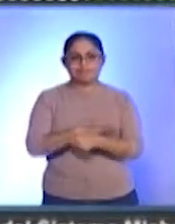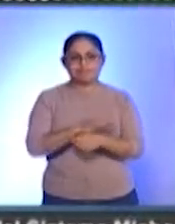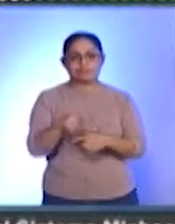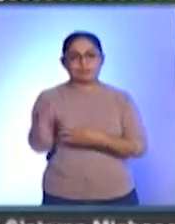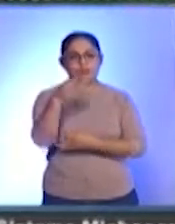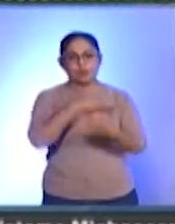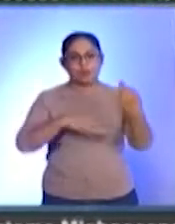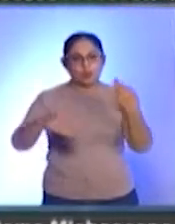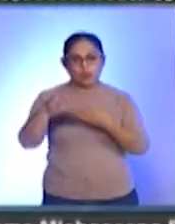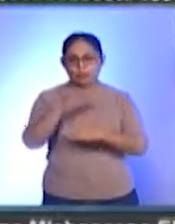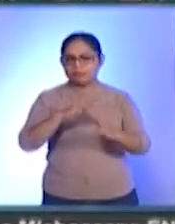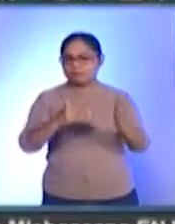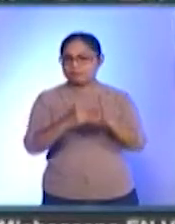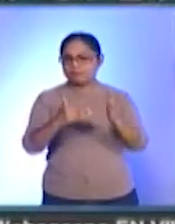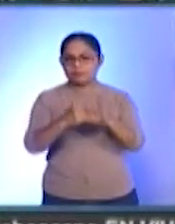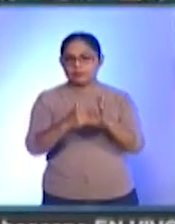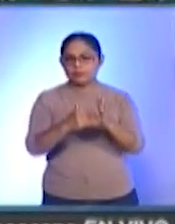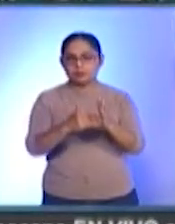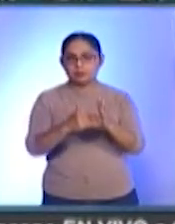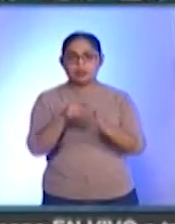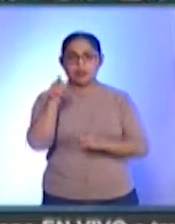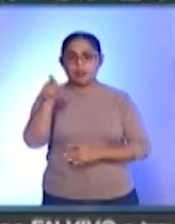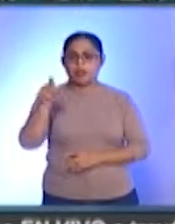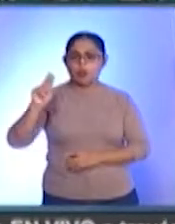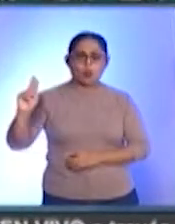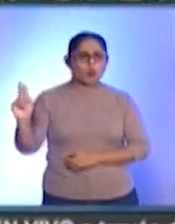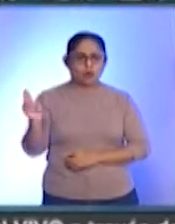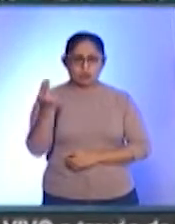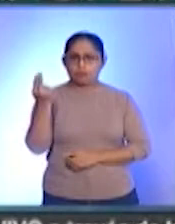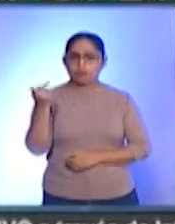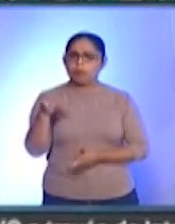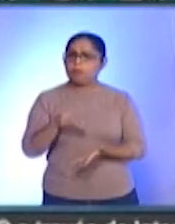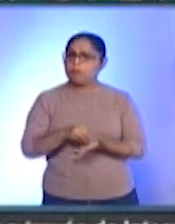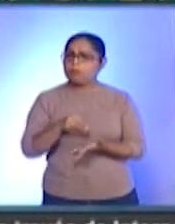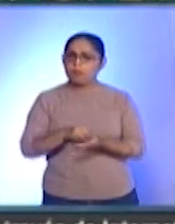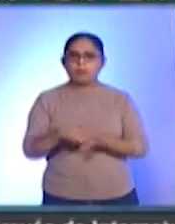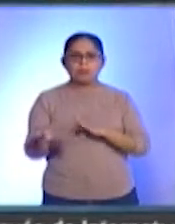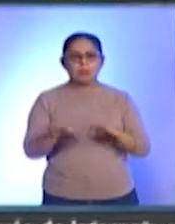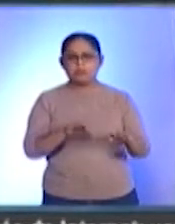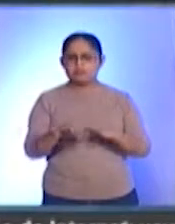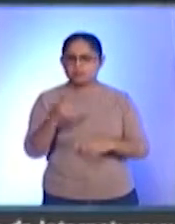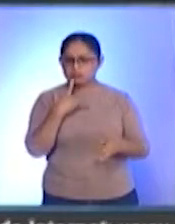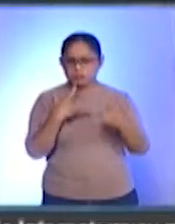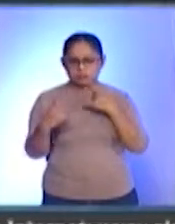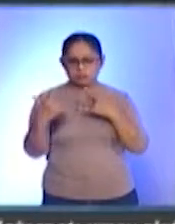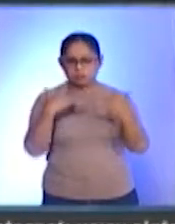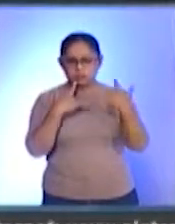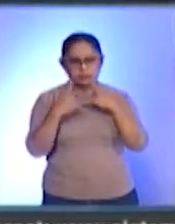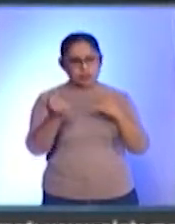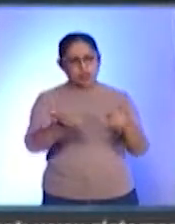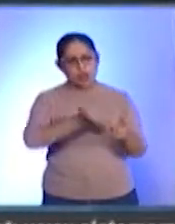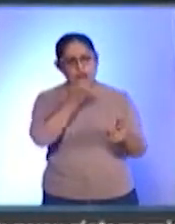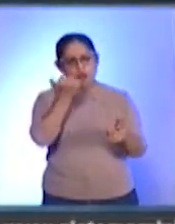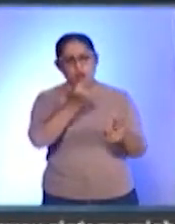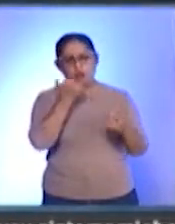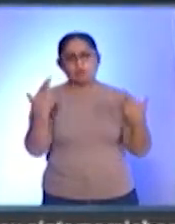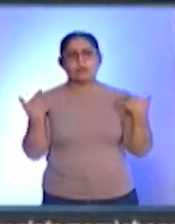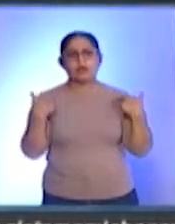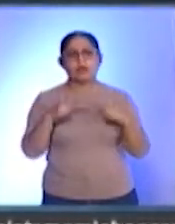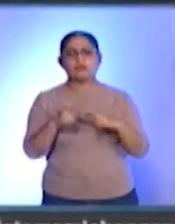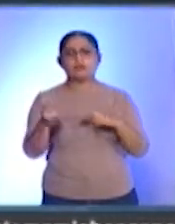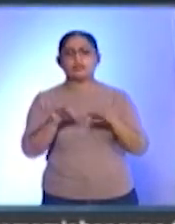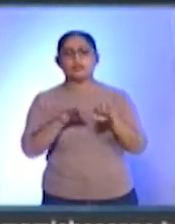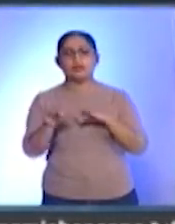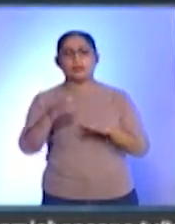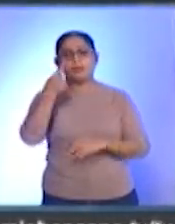a nivel nacional. No obstante, la universidad ha continuado sus trabajos y esfuerzo conjunto de sus alumnos, profesores y trabajadores, no